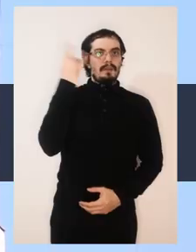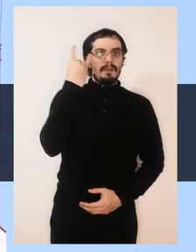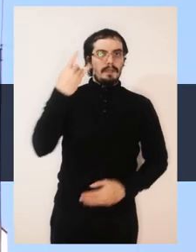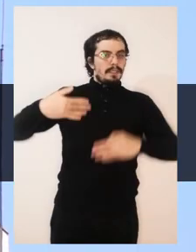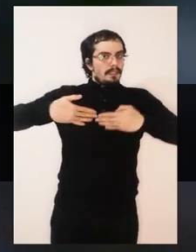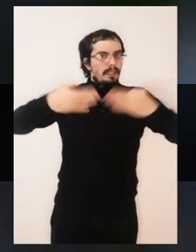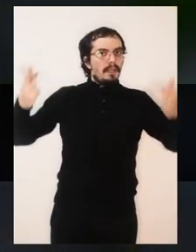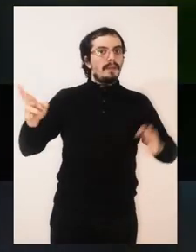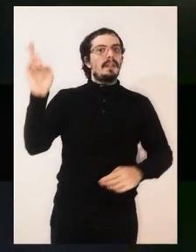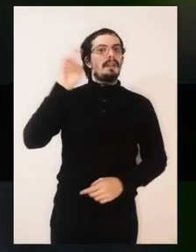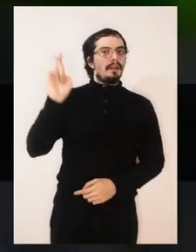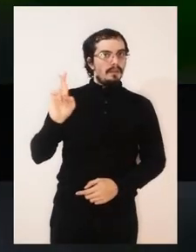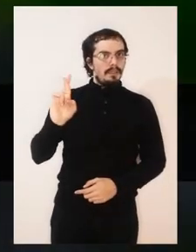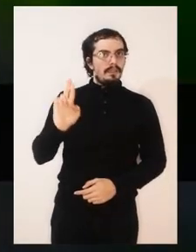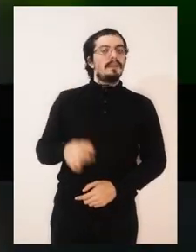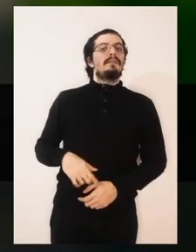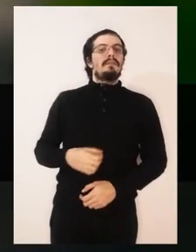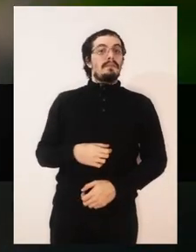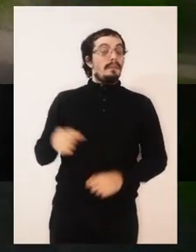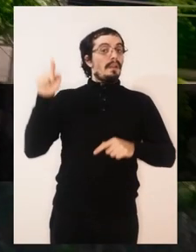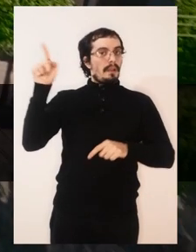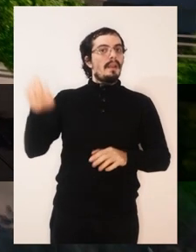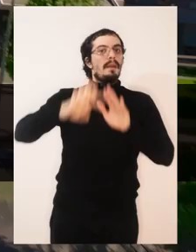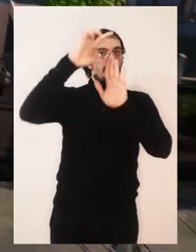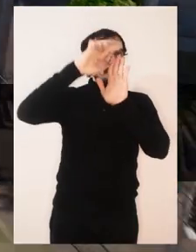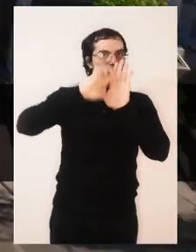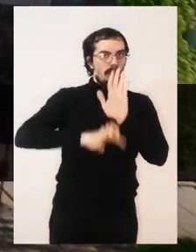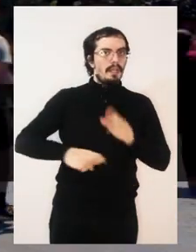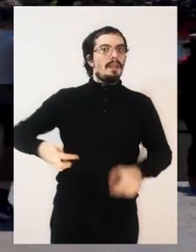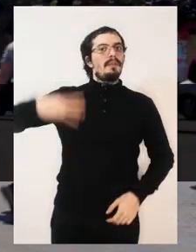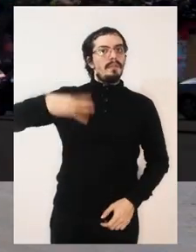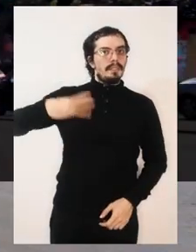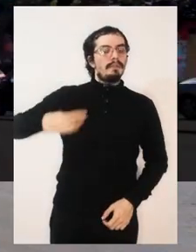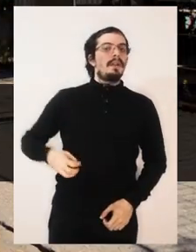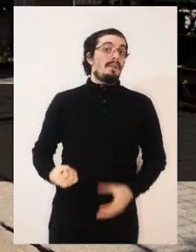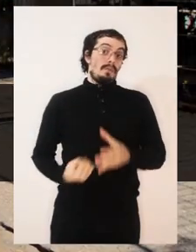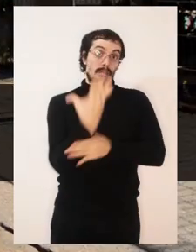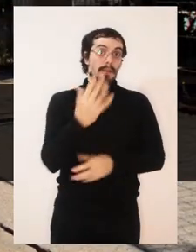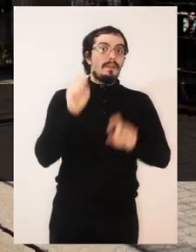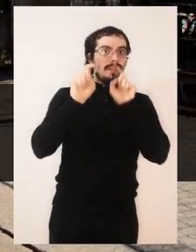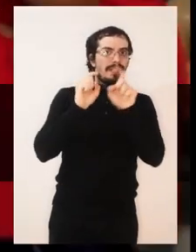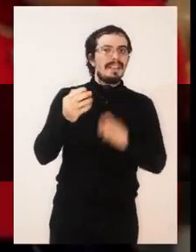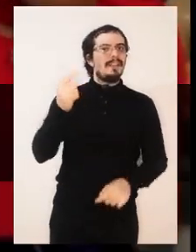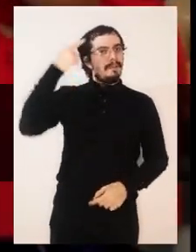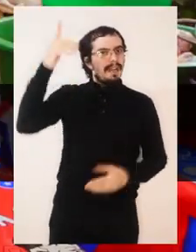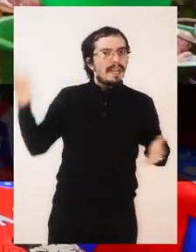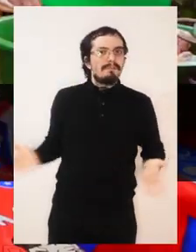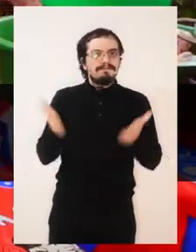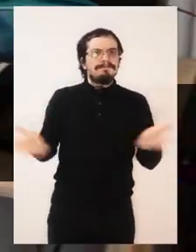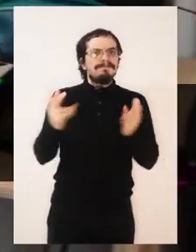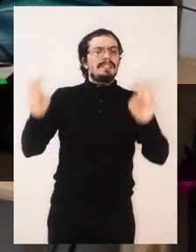La Universidad Abierta de Recoleta forma parte de un proyecto municipal innovador y crítico que impulsa